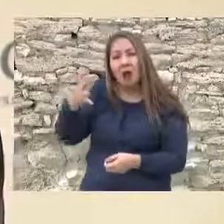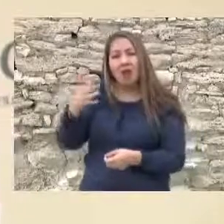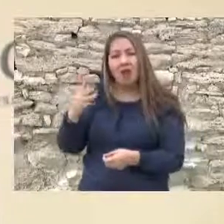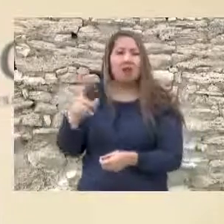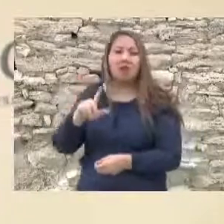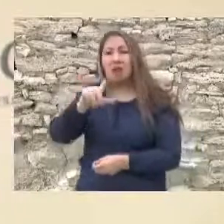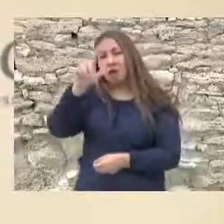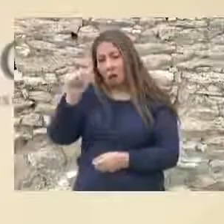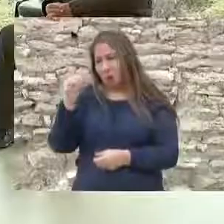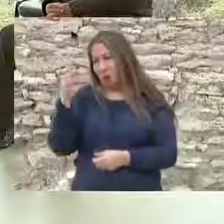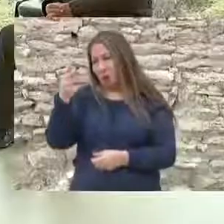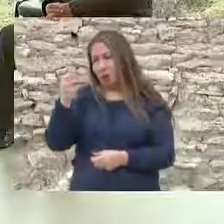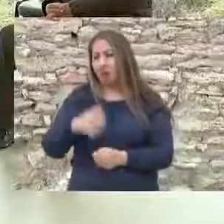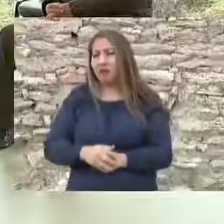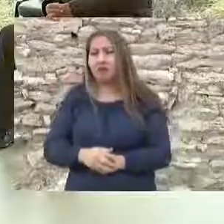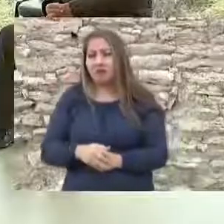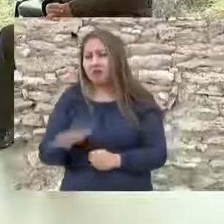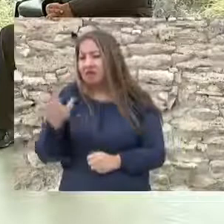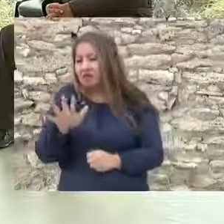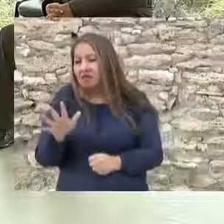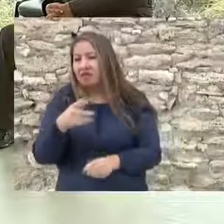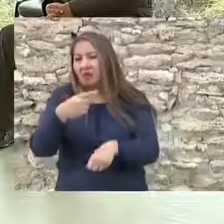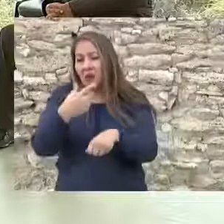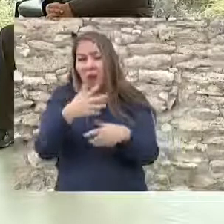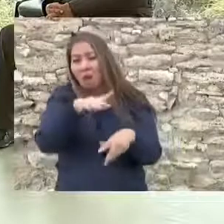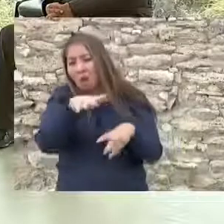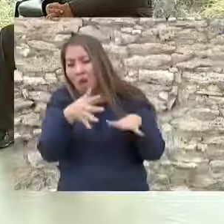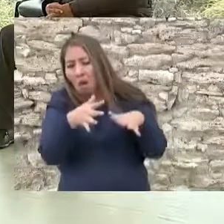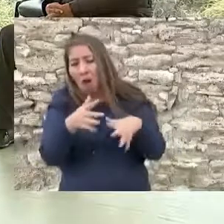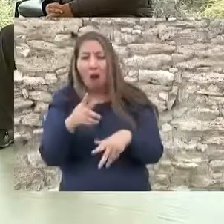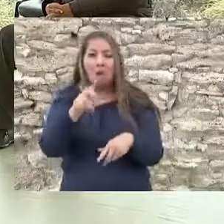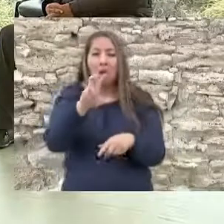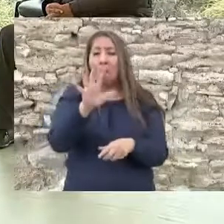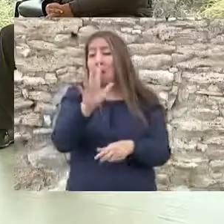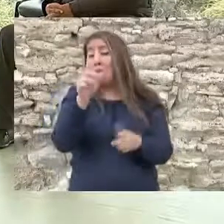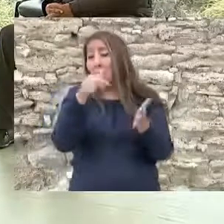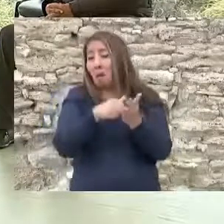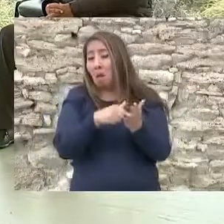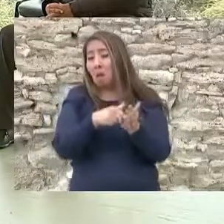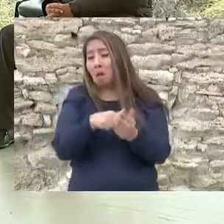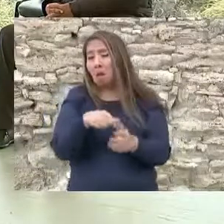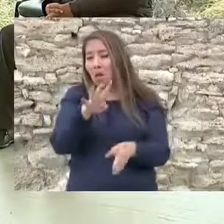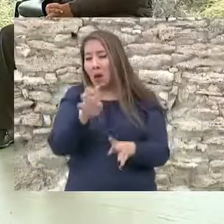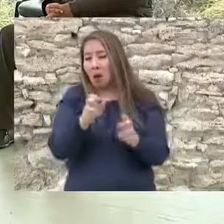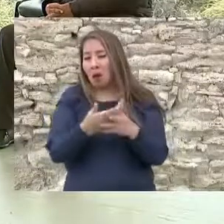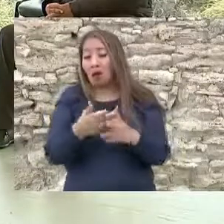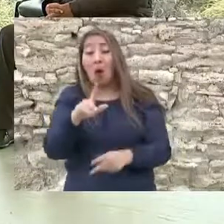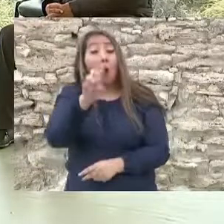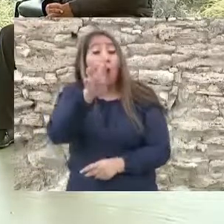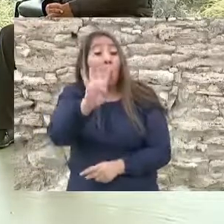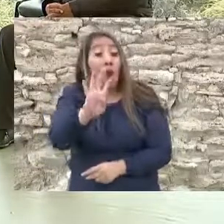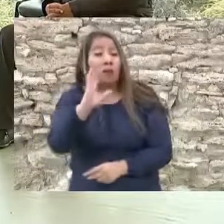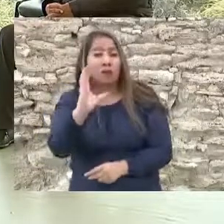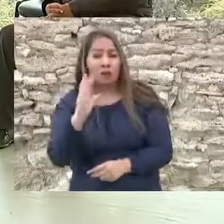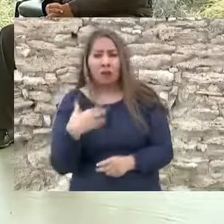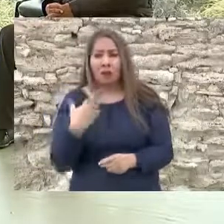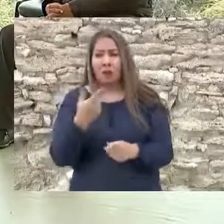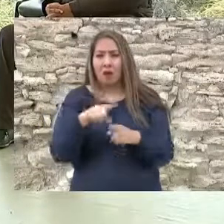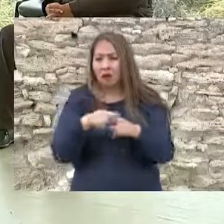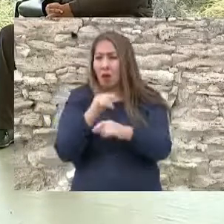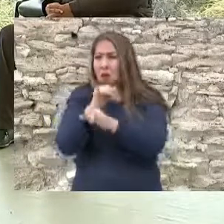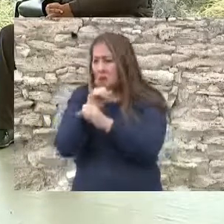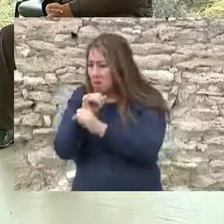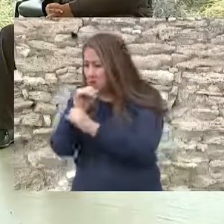la política regional. Durante la segunda mitad del siglo XX, Cuatrociénegas ganó notoriedad debido a las diversas